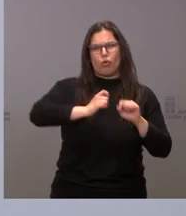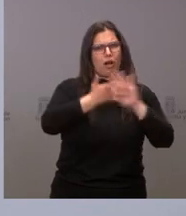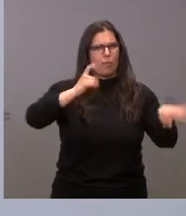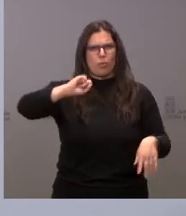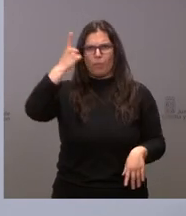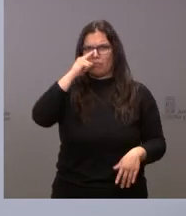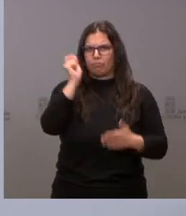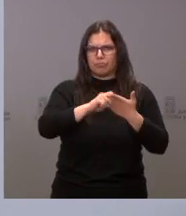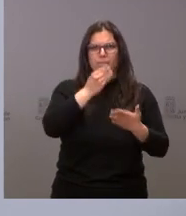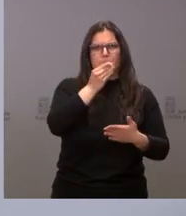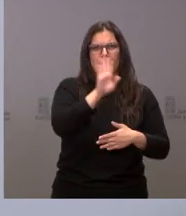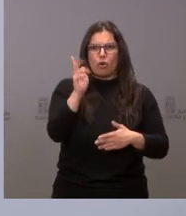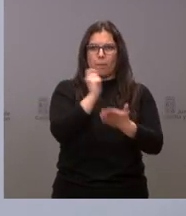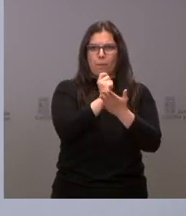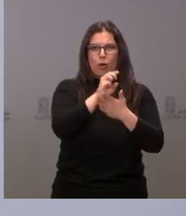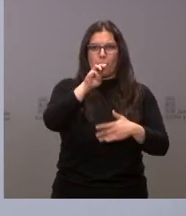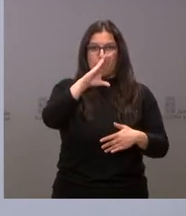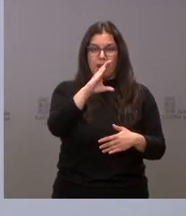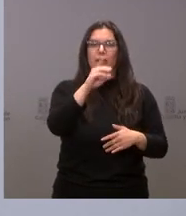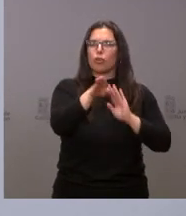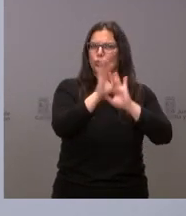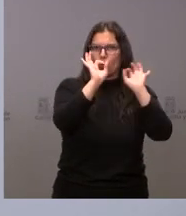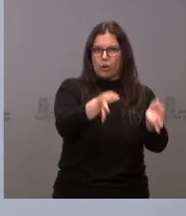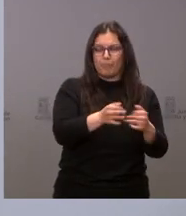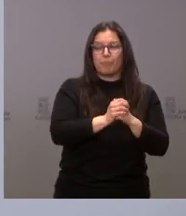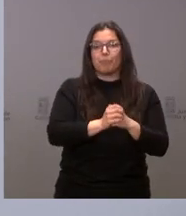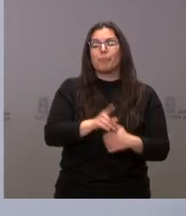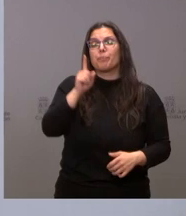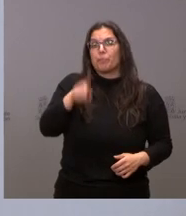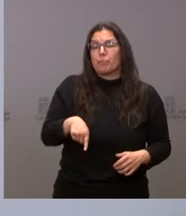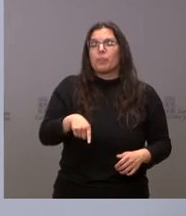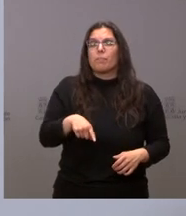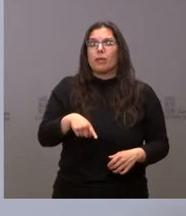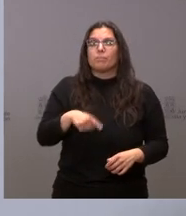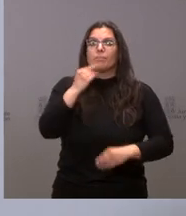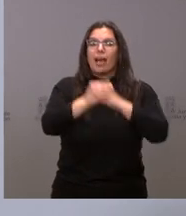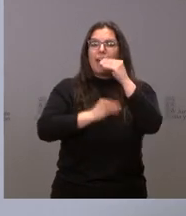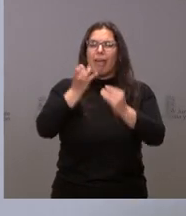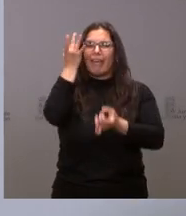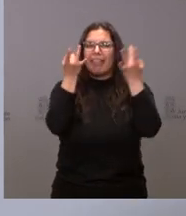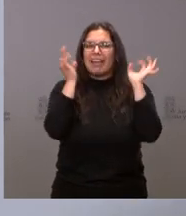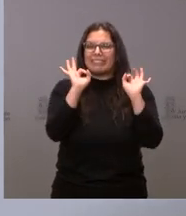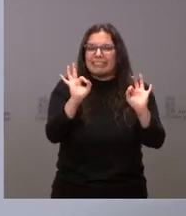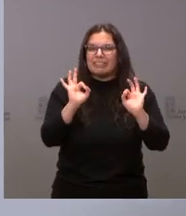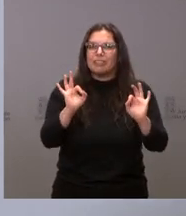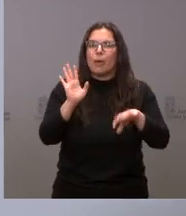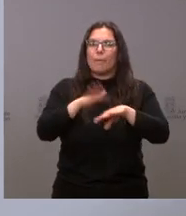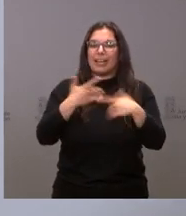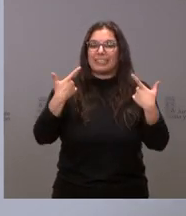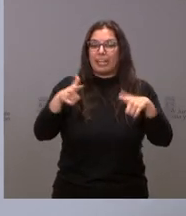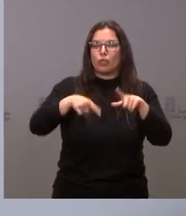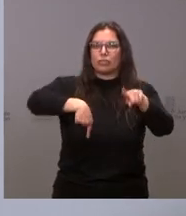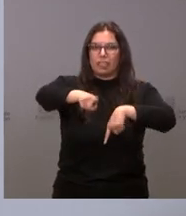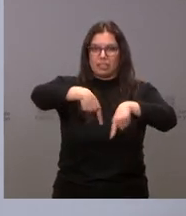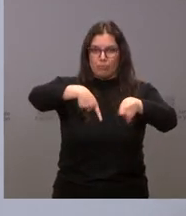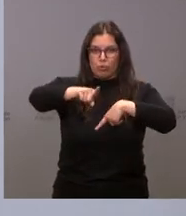y mejor el pago de las ayudas de la PAC y así vamos a seguir. Vamos a hacer iniciativas específicas para el sector del transporte.